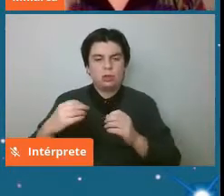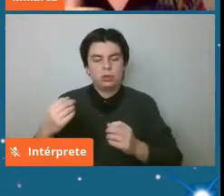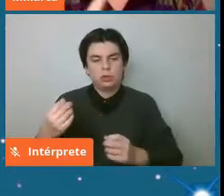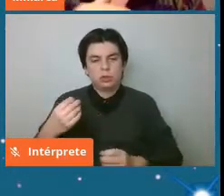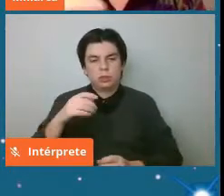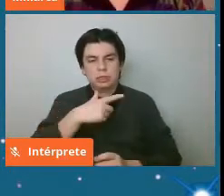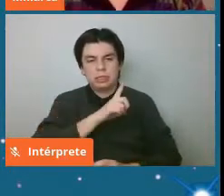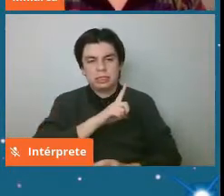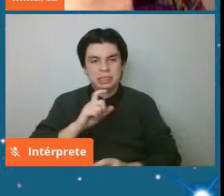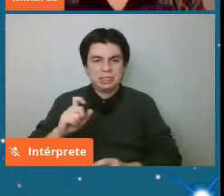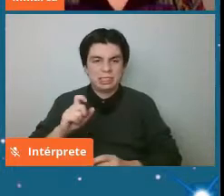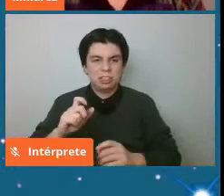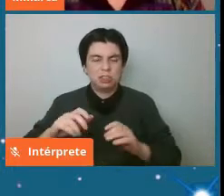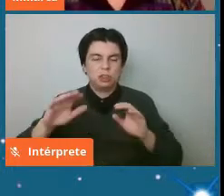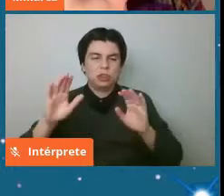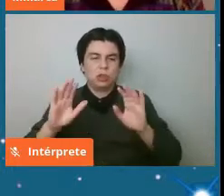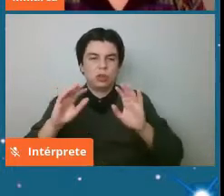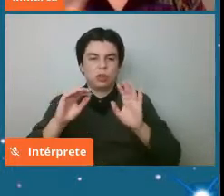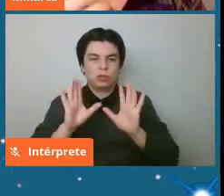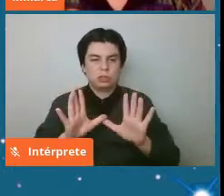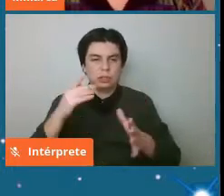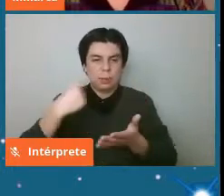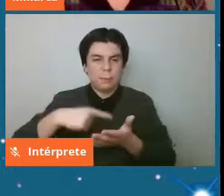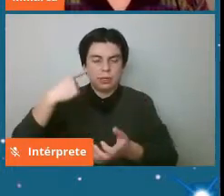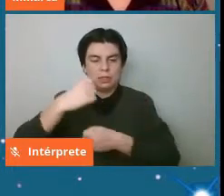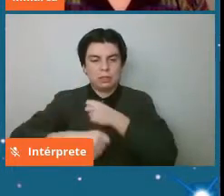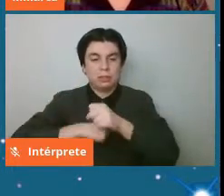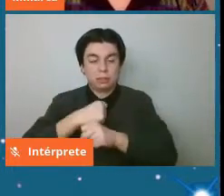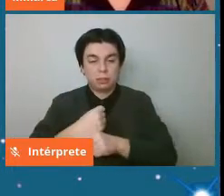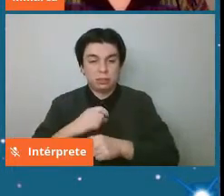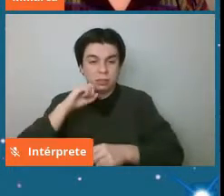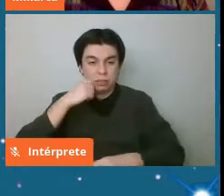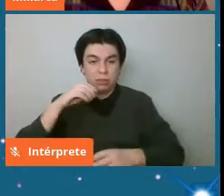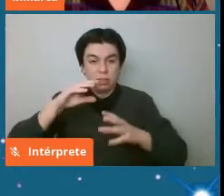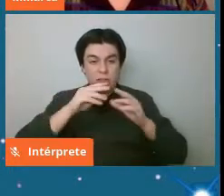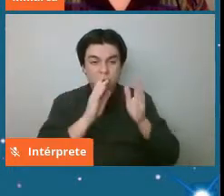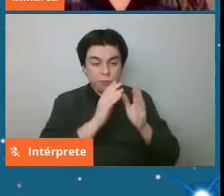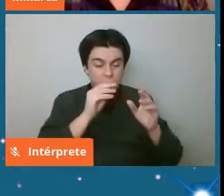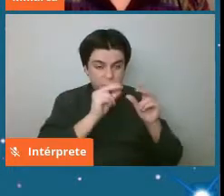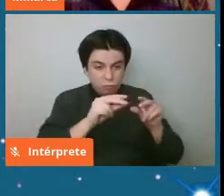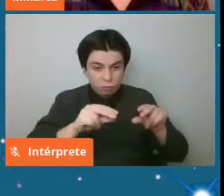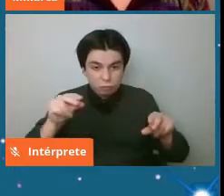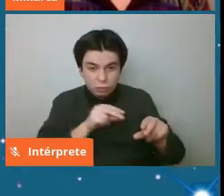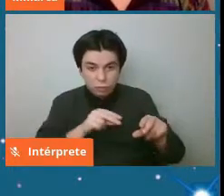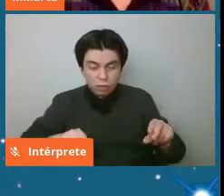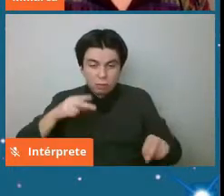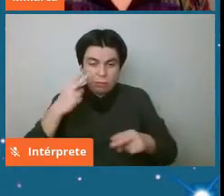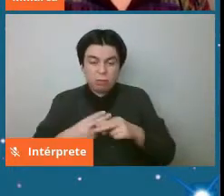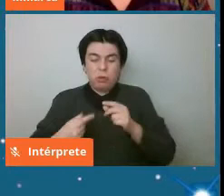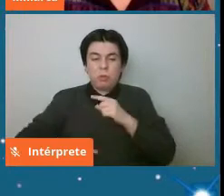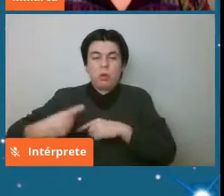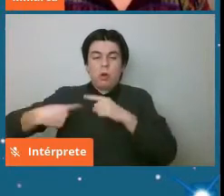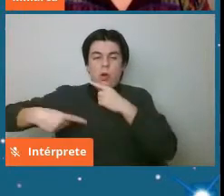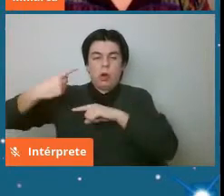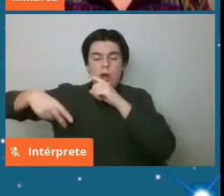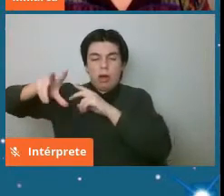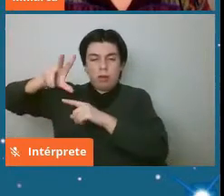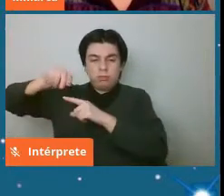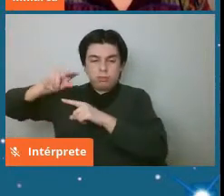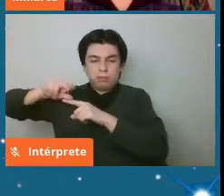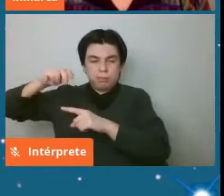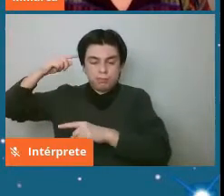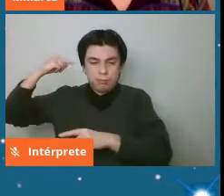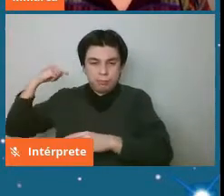significa entonces que de verdad son colecciones de meteoritos muy muy antiguos y ahí están los meteoritos que les había